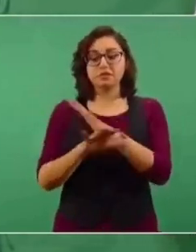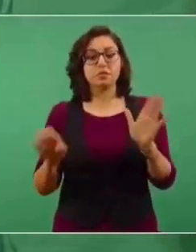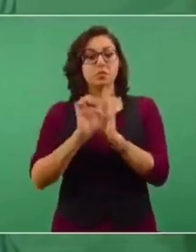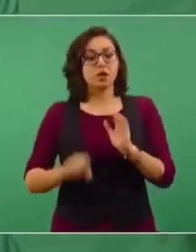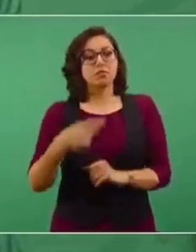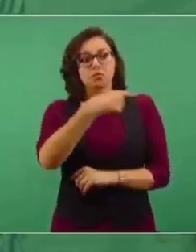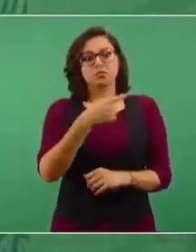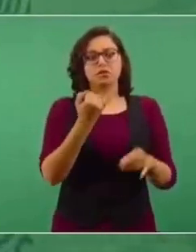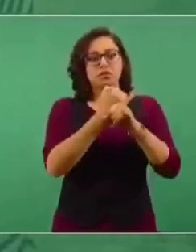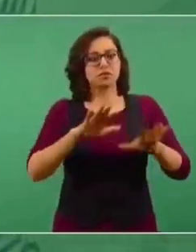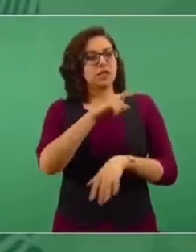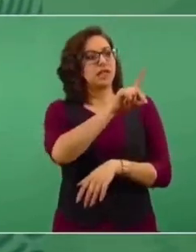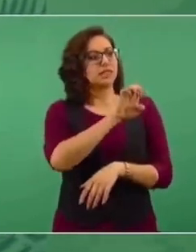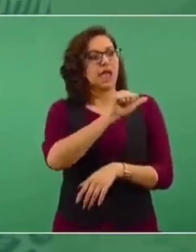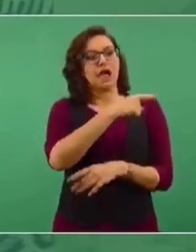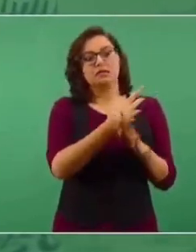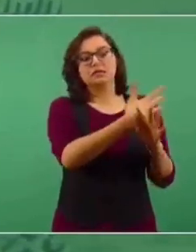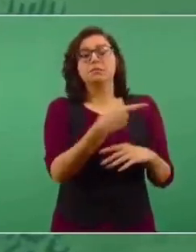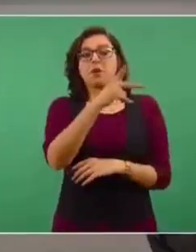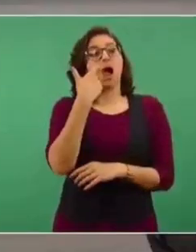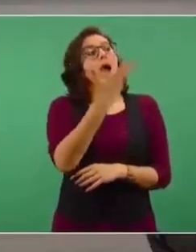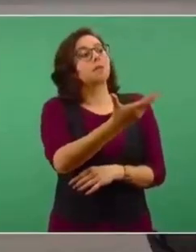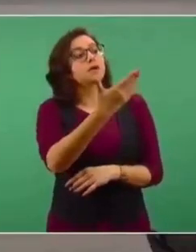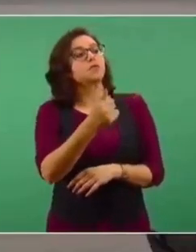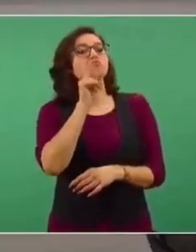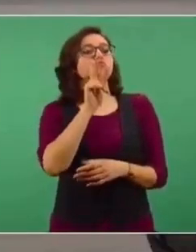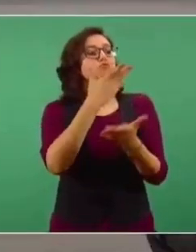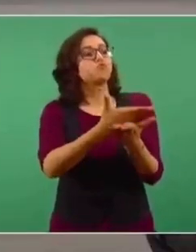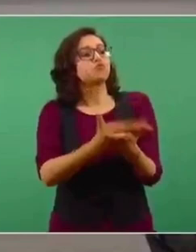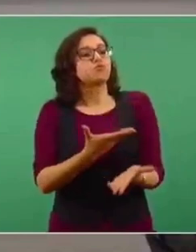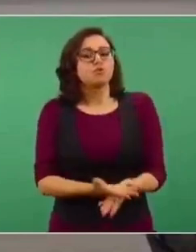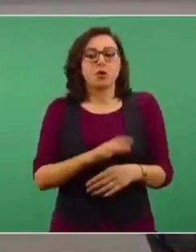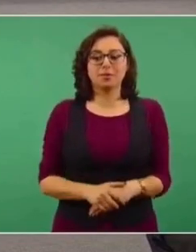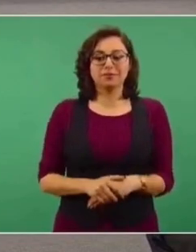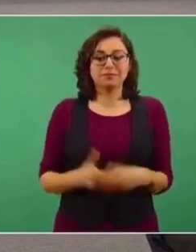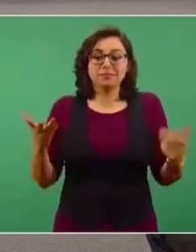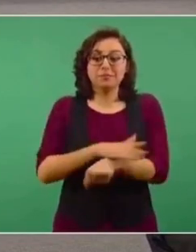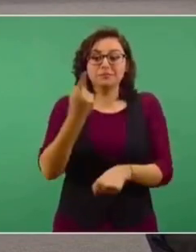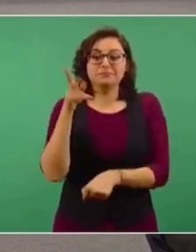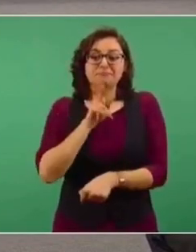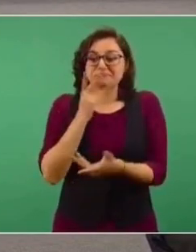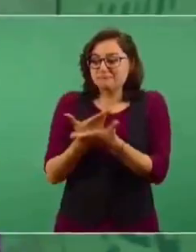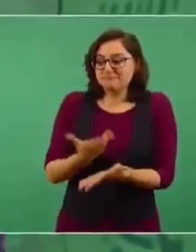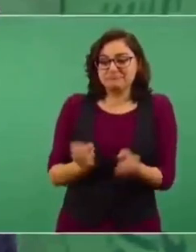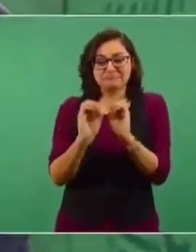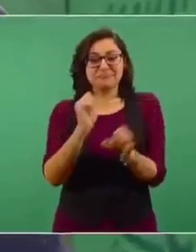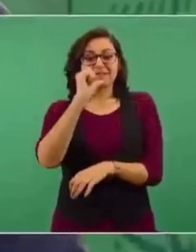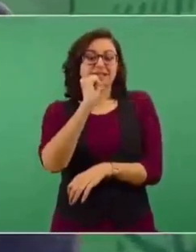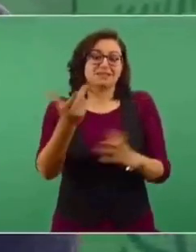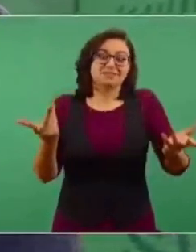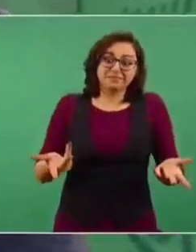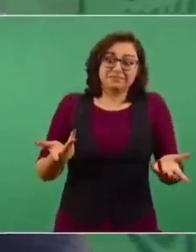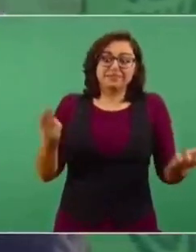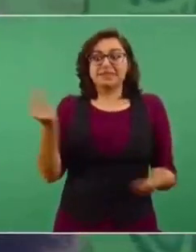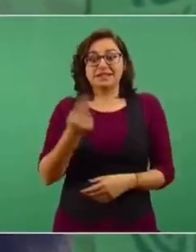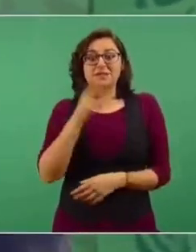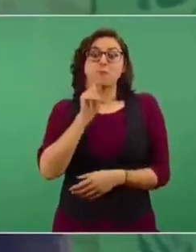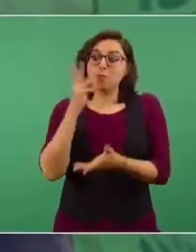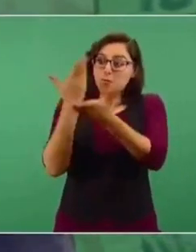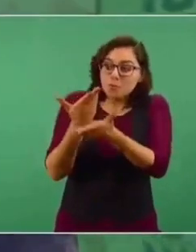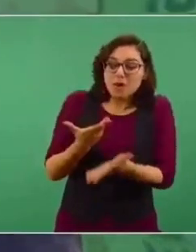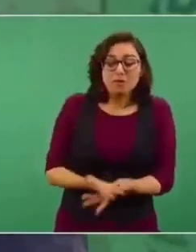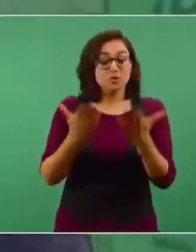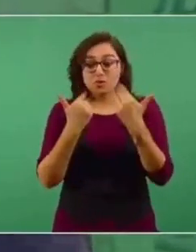pero hay que probarlo, sí, pero no se probó. Entonces, que se pruebe, porque si no,